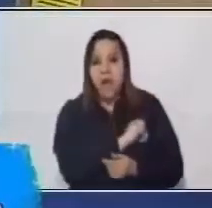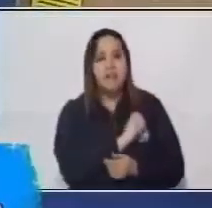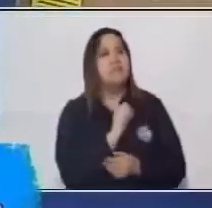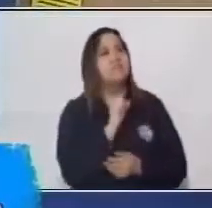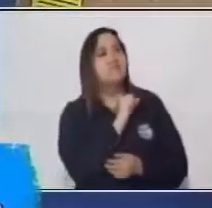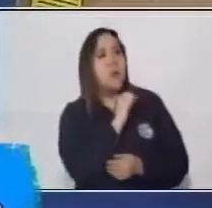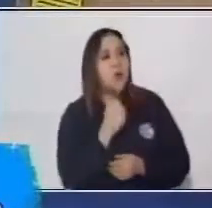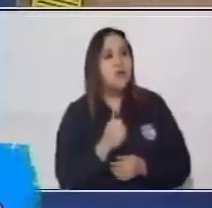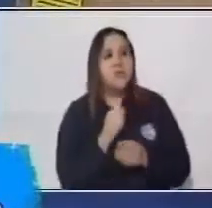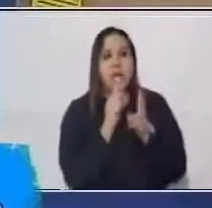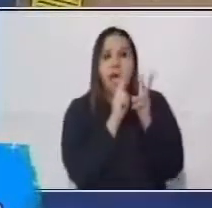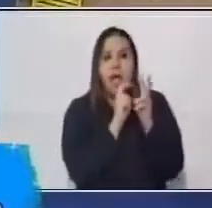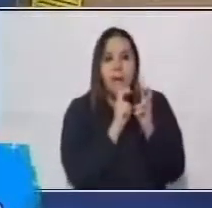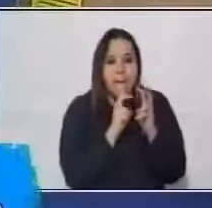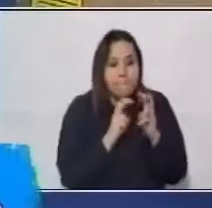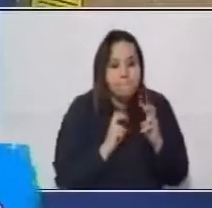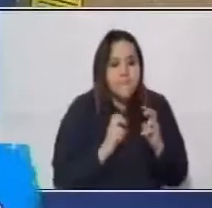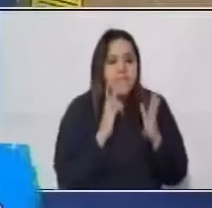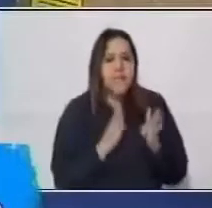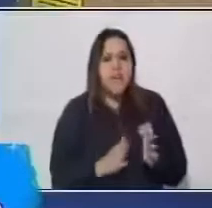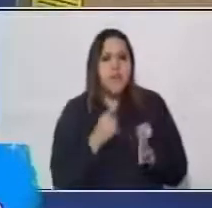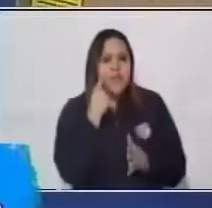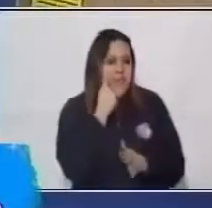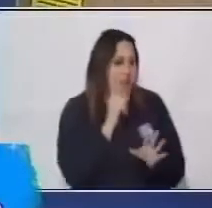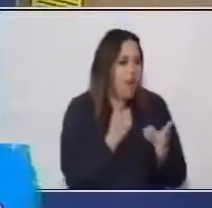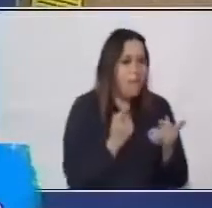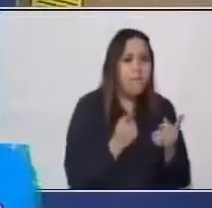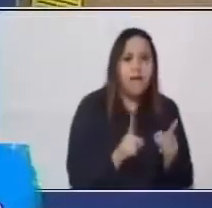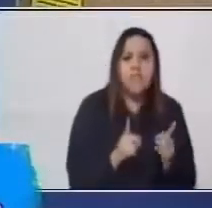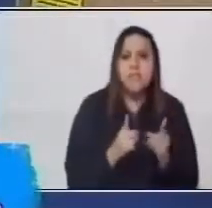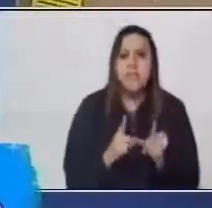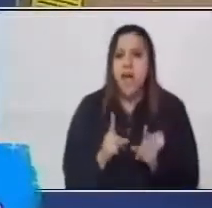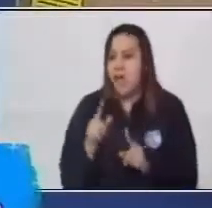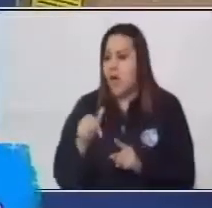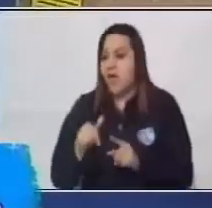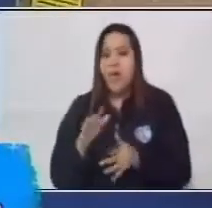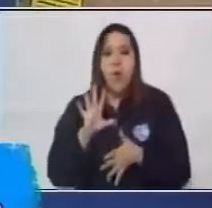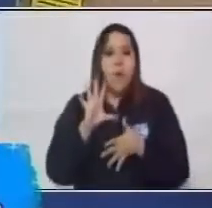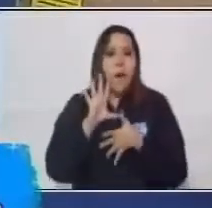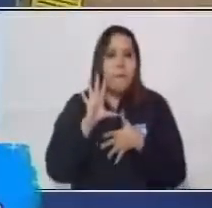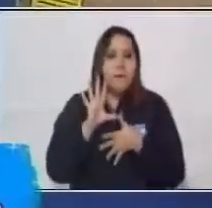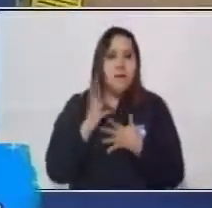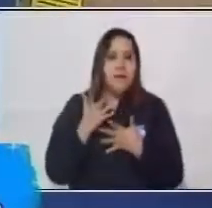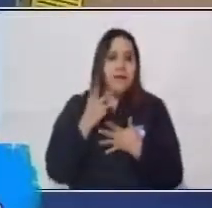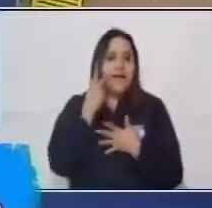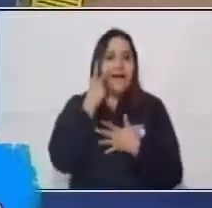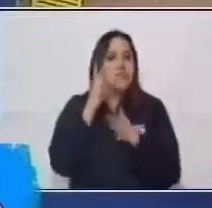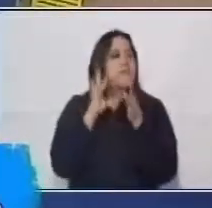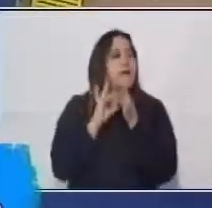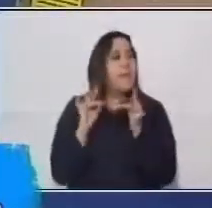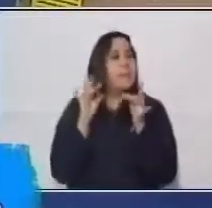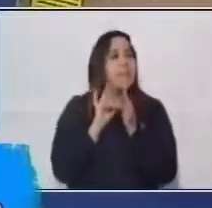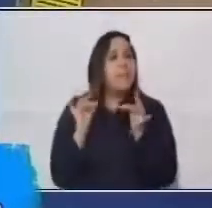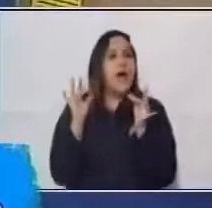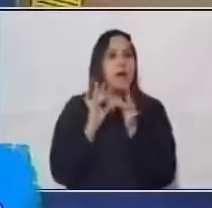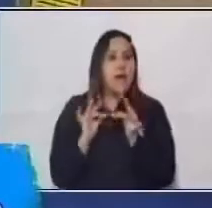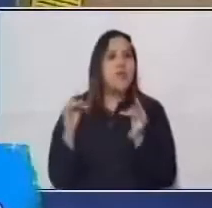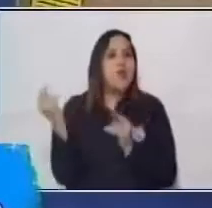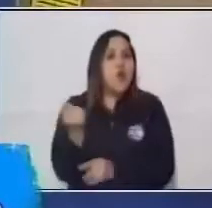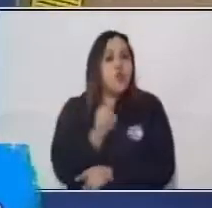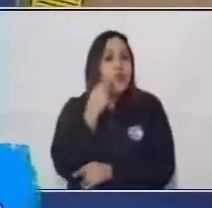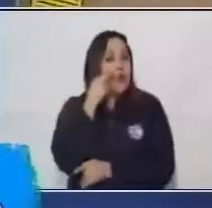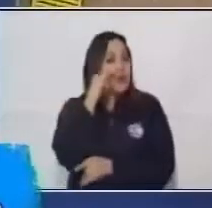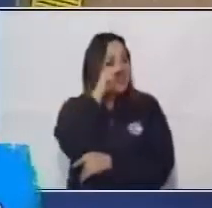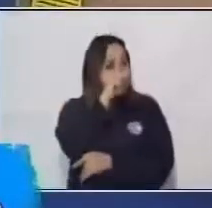aconteciendo aquí en los países originarios e iban narrando todo lo que ellos veían. Entonces, era una crónica